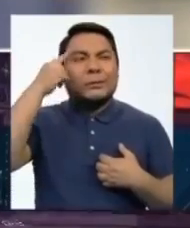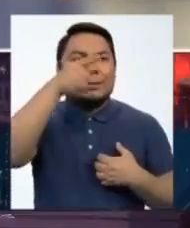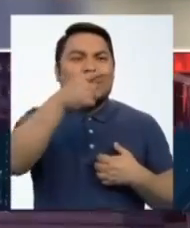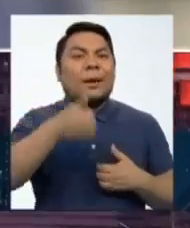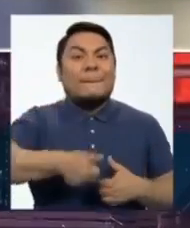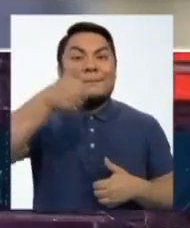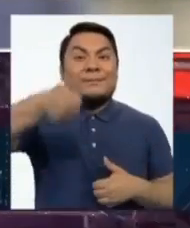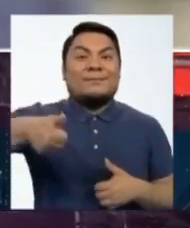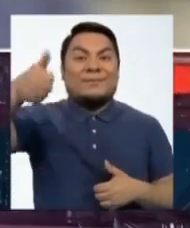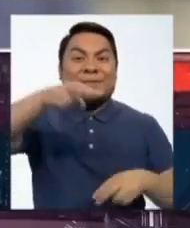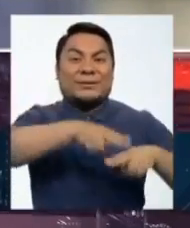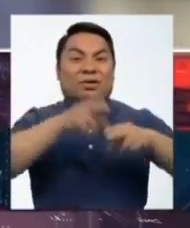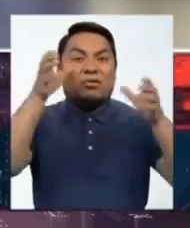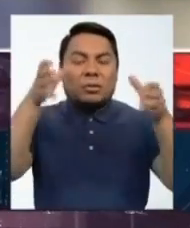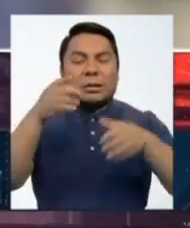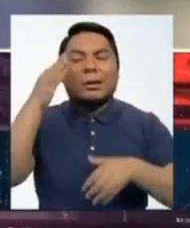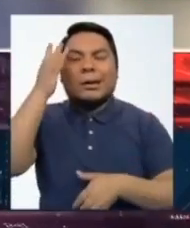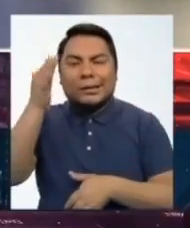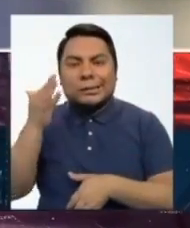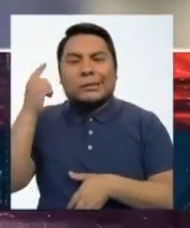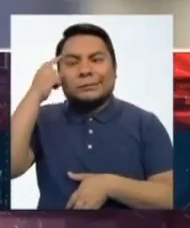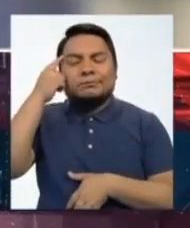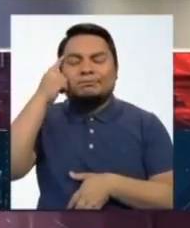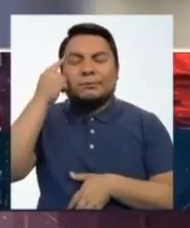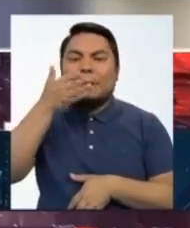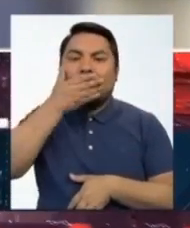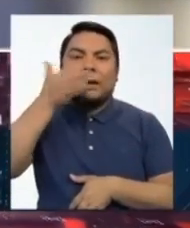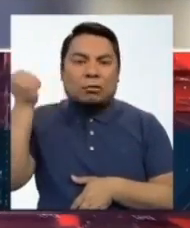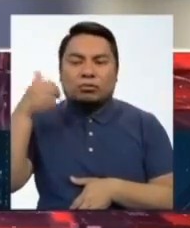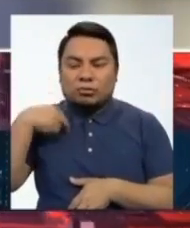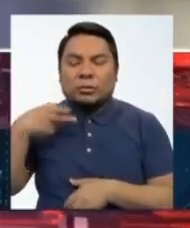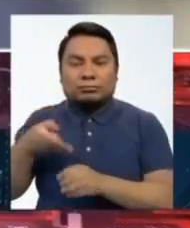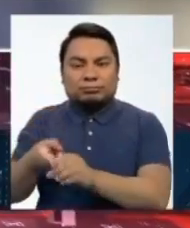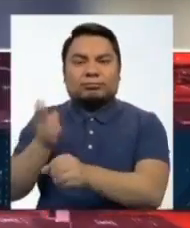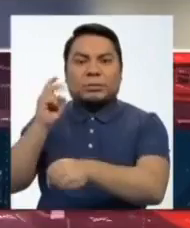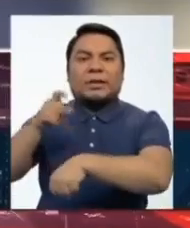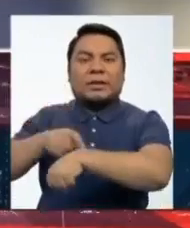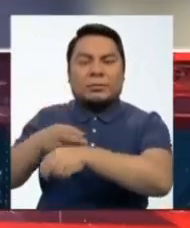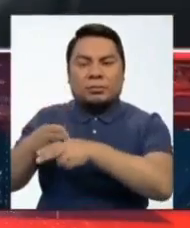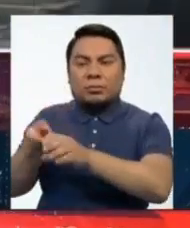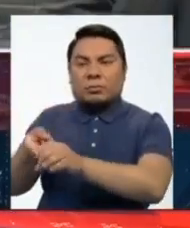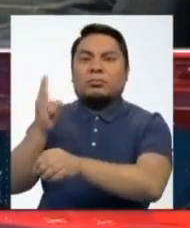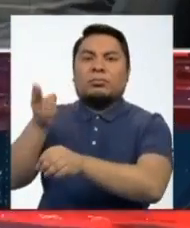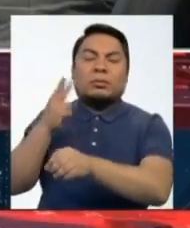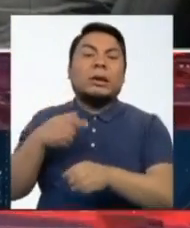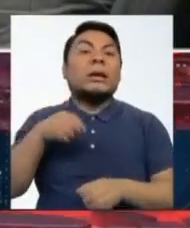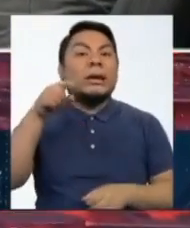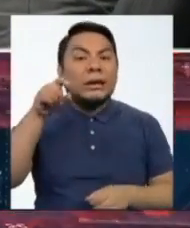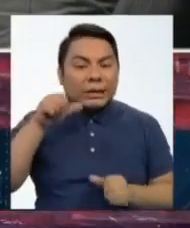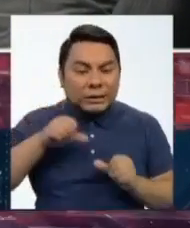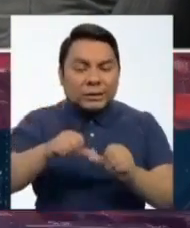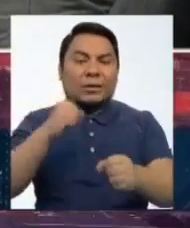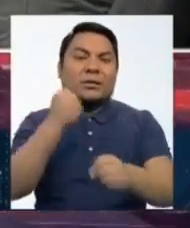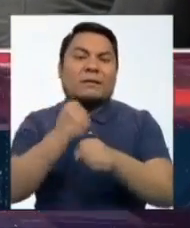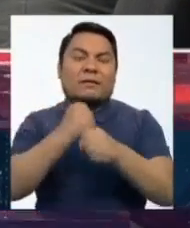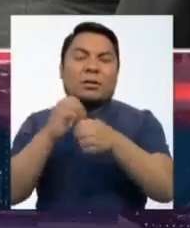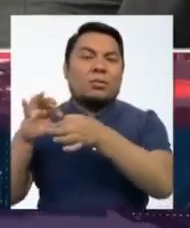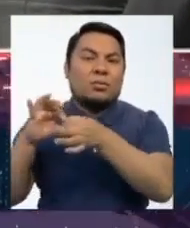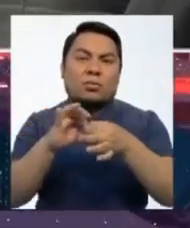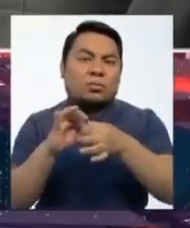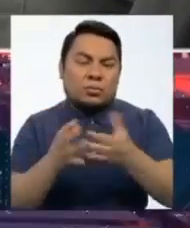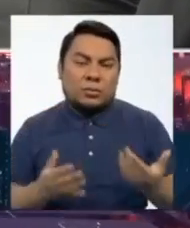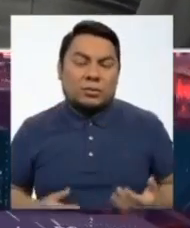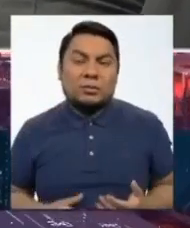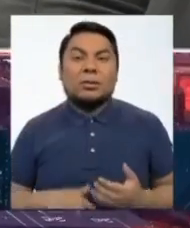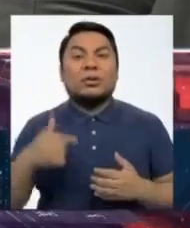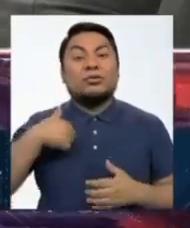todos estos dos años, es de alguna forma marcando la distancia, pero trabajar de manera conjunta. Con esto yo entiendo que